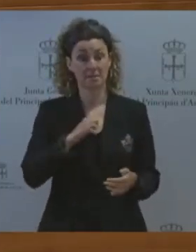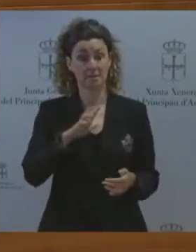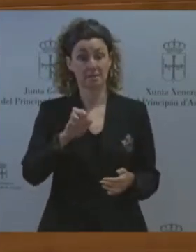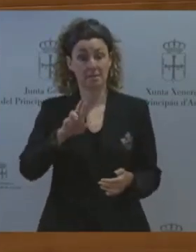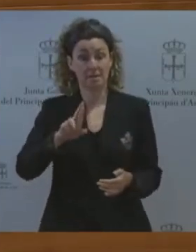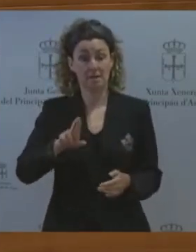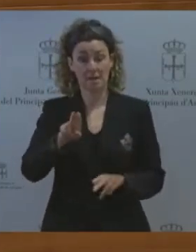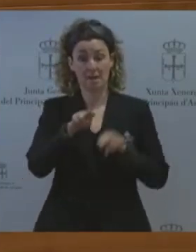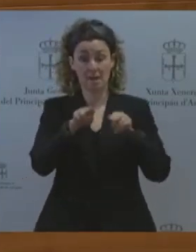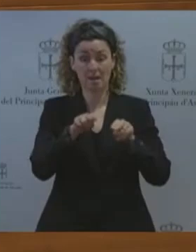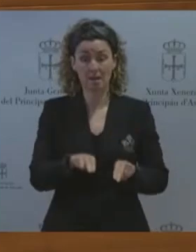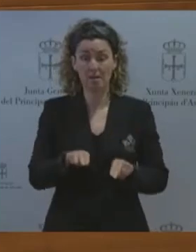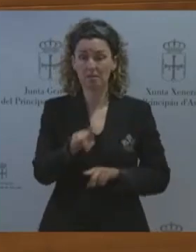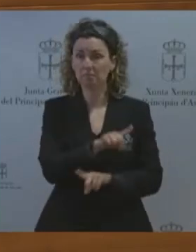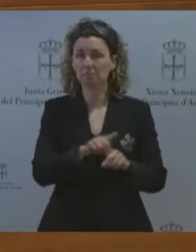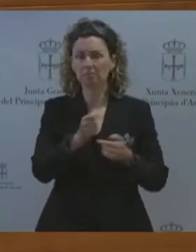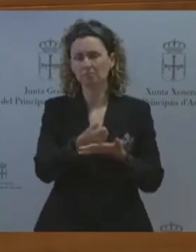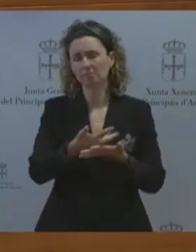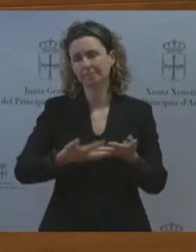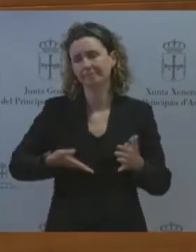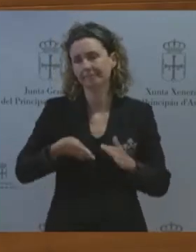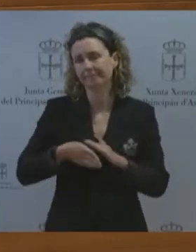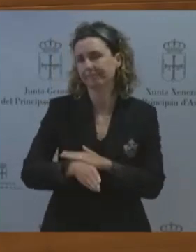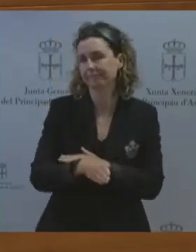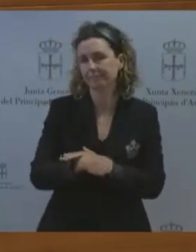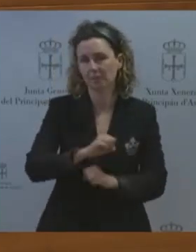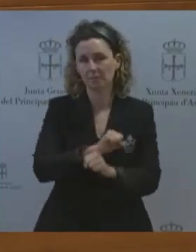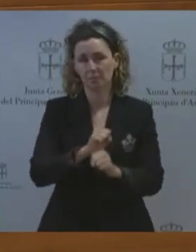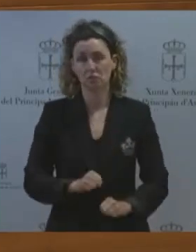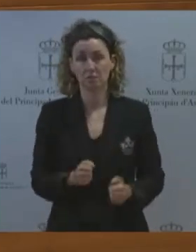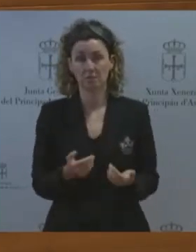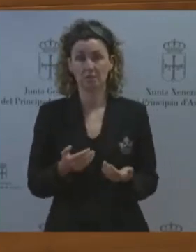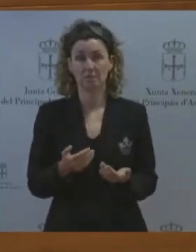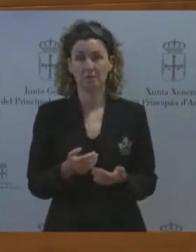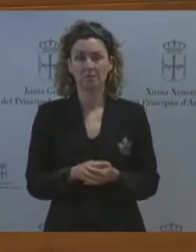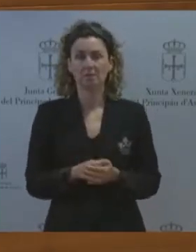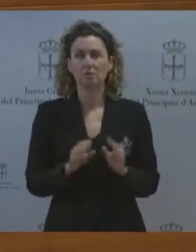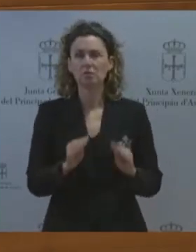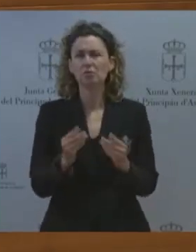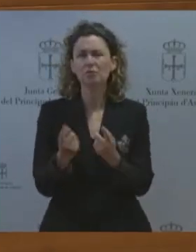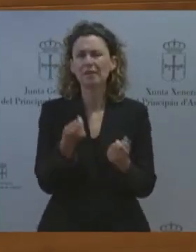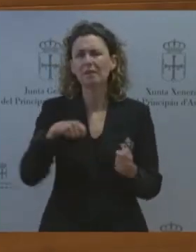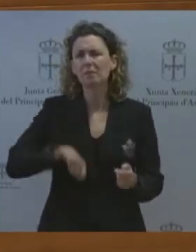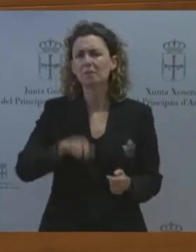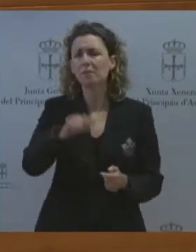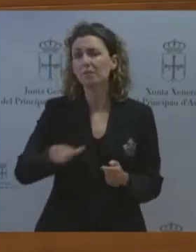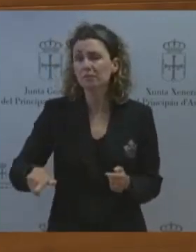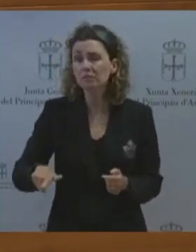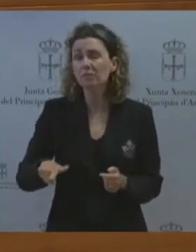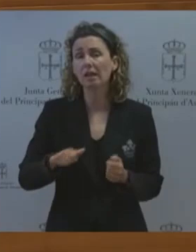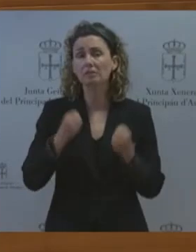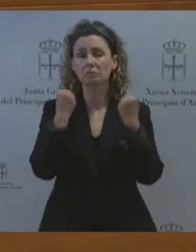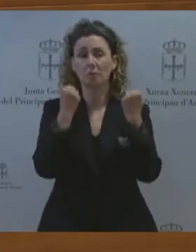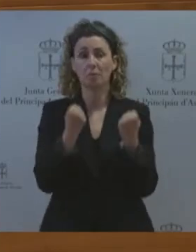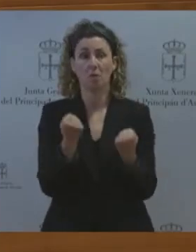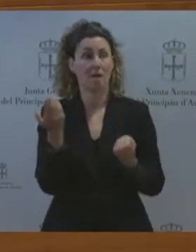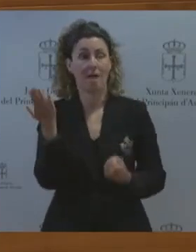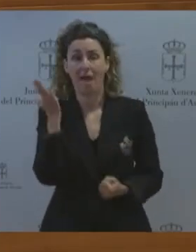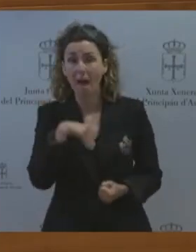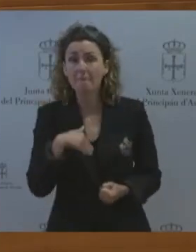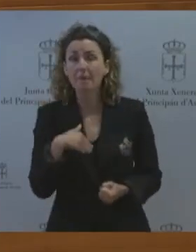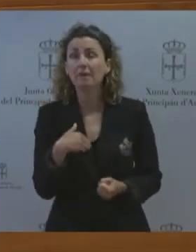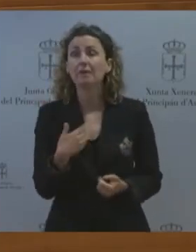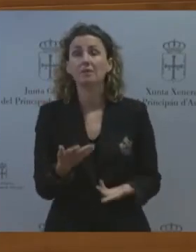acceder a una de ellas y en las que además sigue faltando personal sobre todo especializado por lo que se está deteriorando cada vez más el